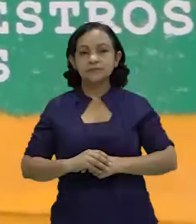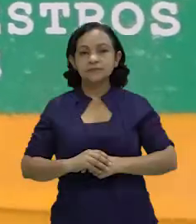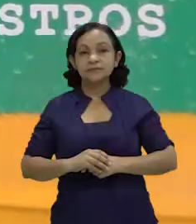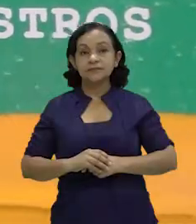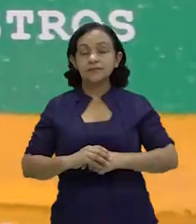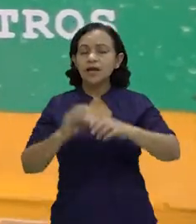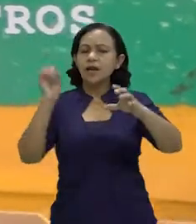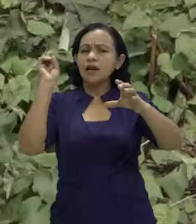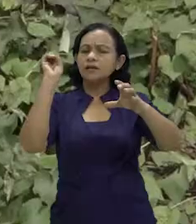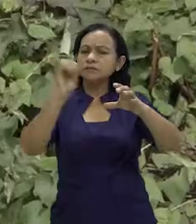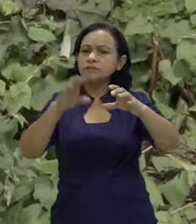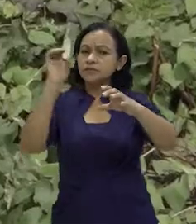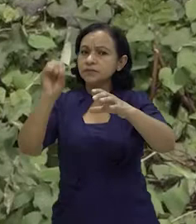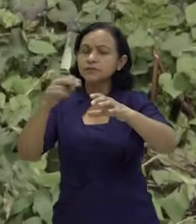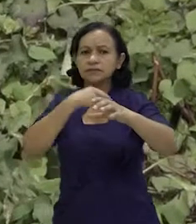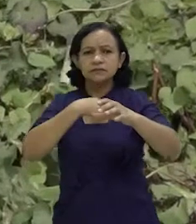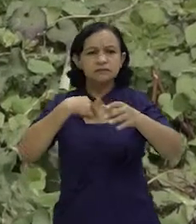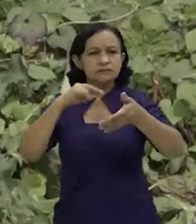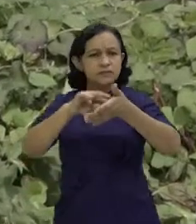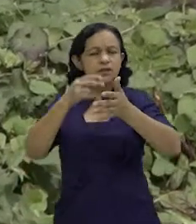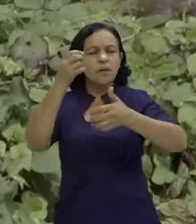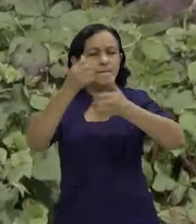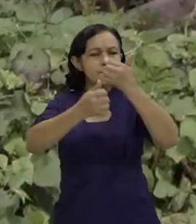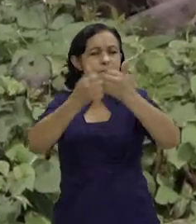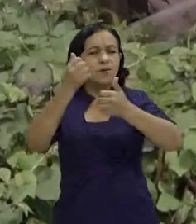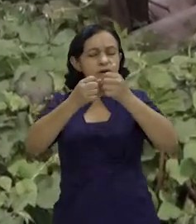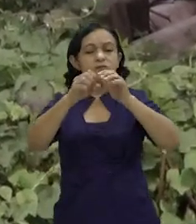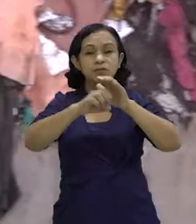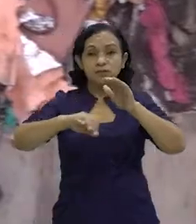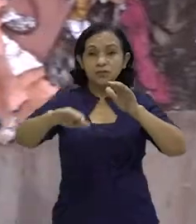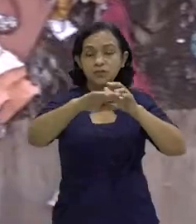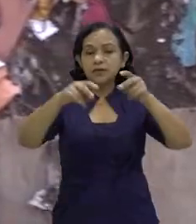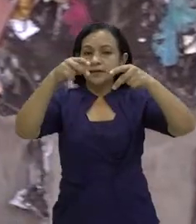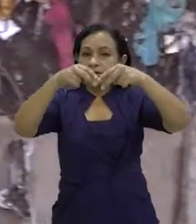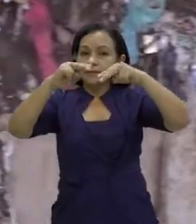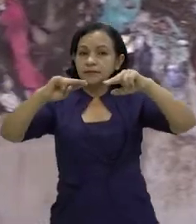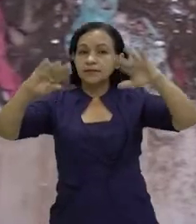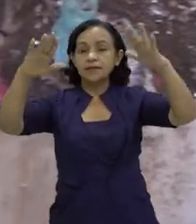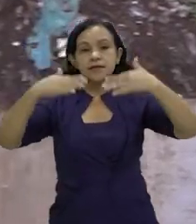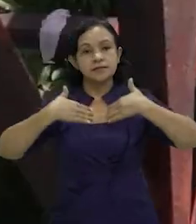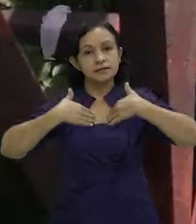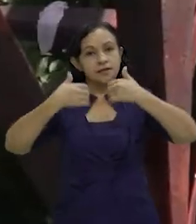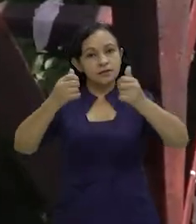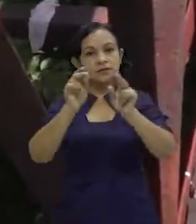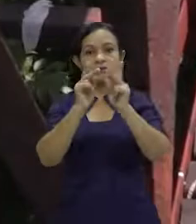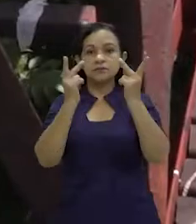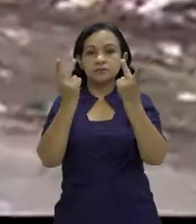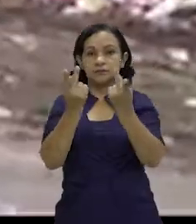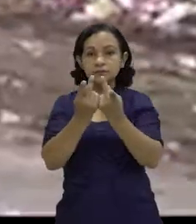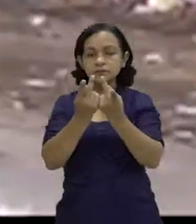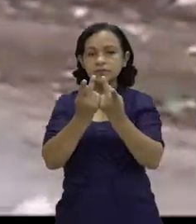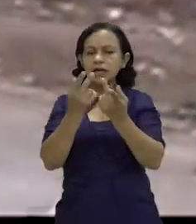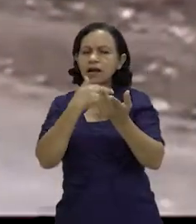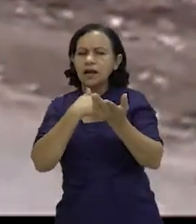La basura es un producto que se ha convertido en una problemática social, medioambiental y de salud pública. La